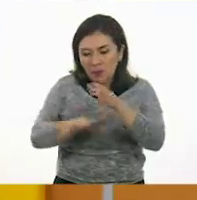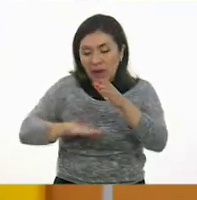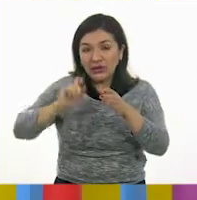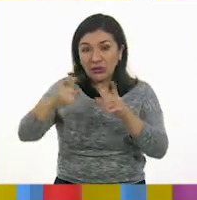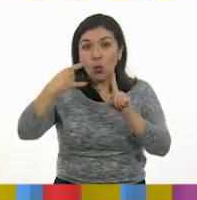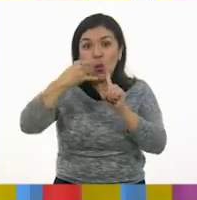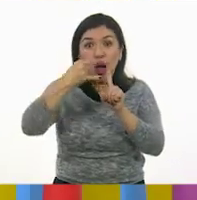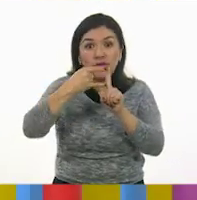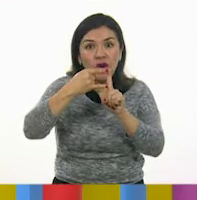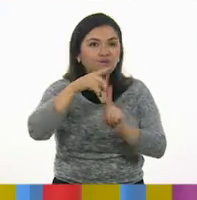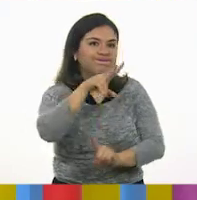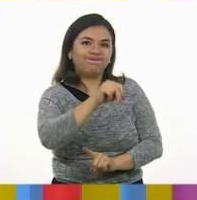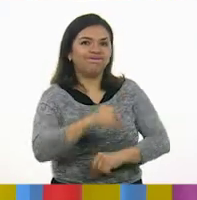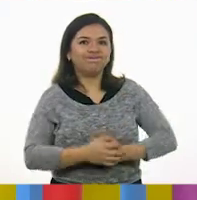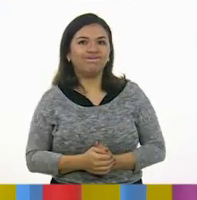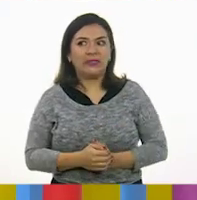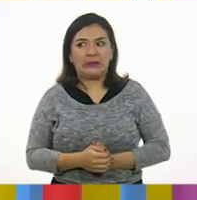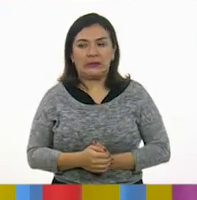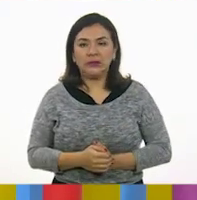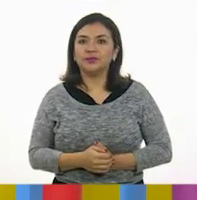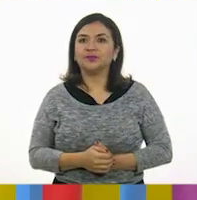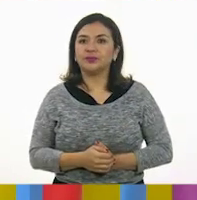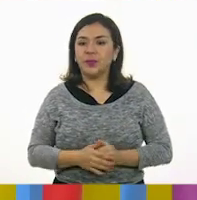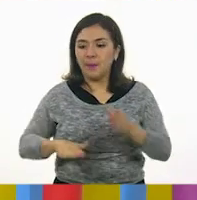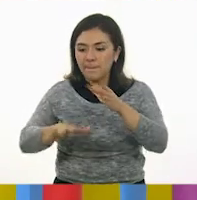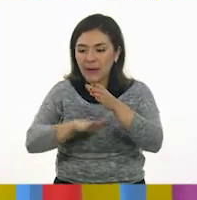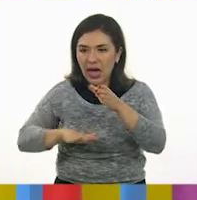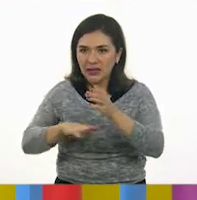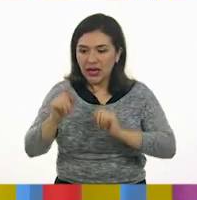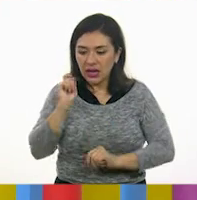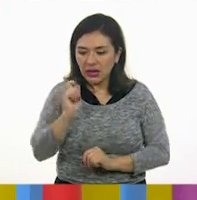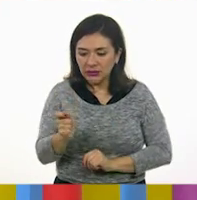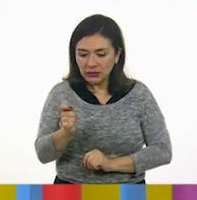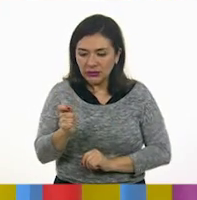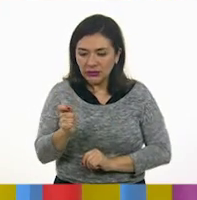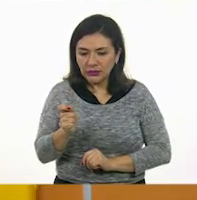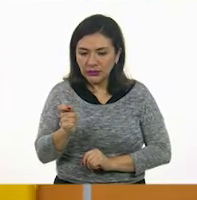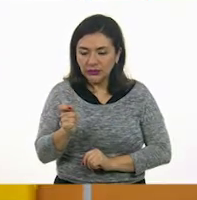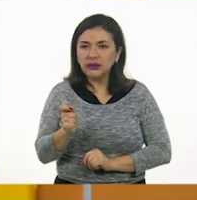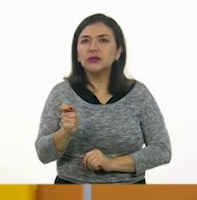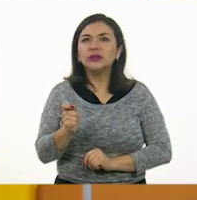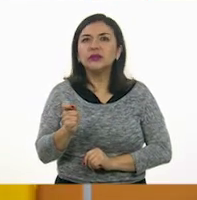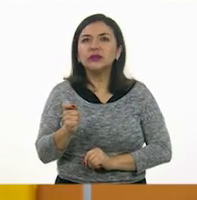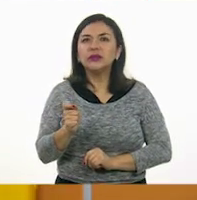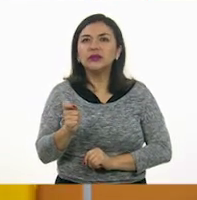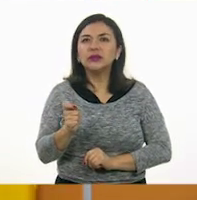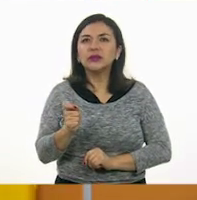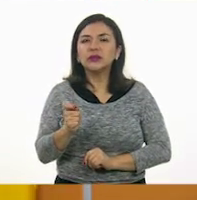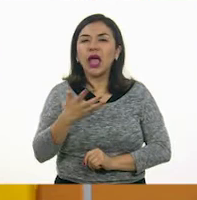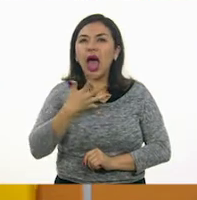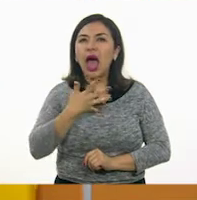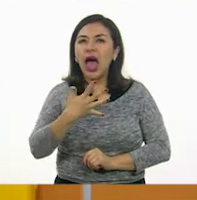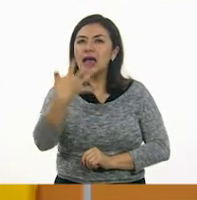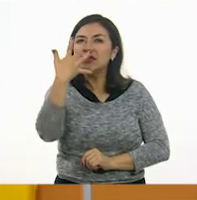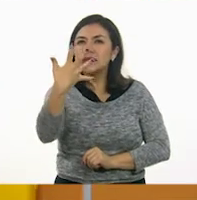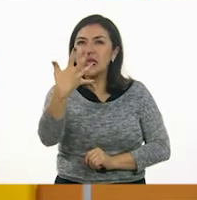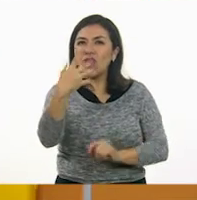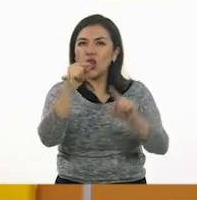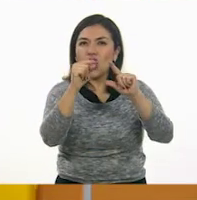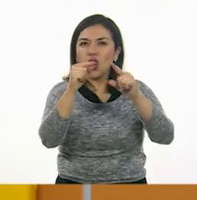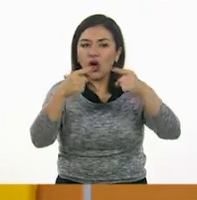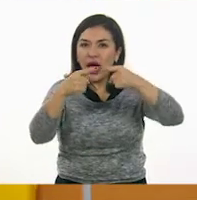No, es un cuadrado. Muy bien. ¿Su base es un... Tiene cinco vértices?